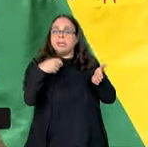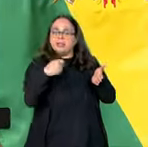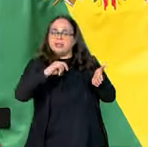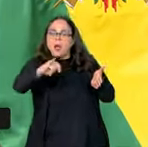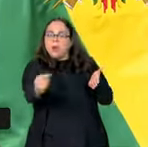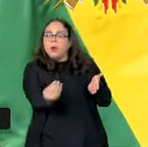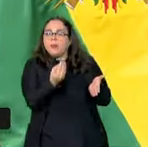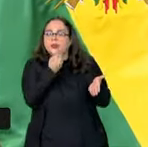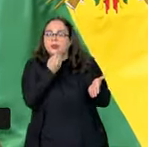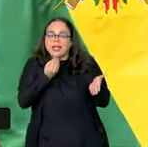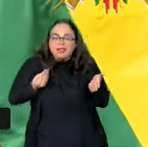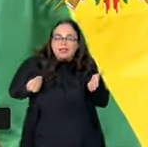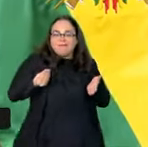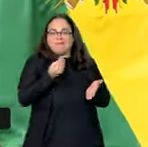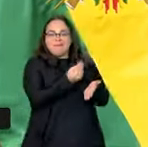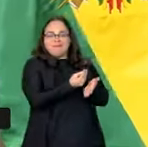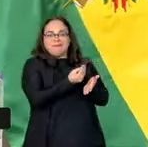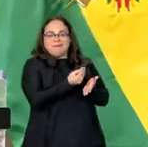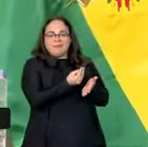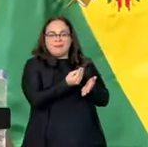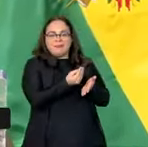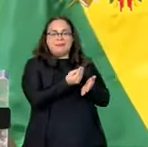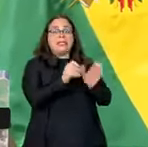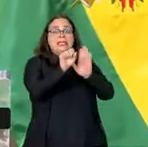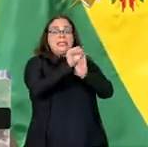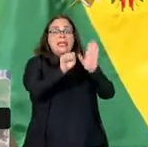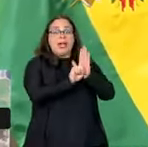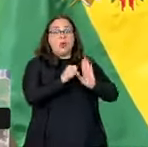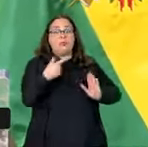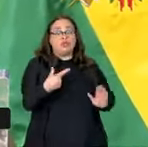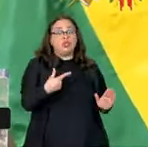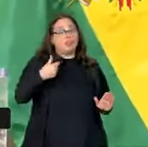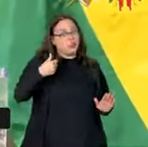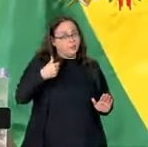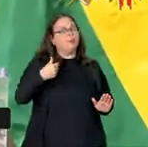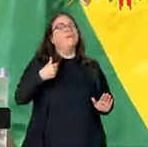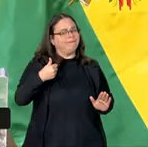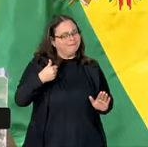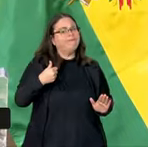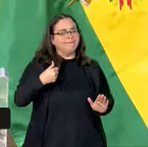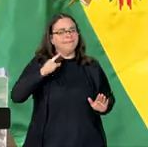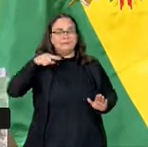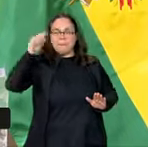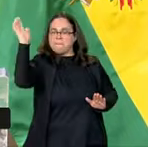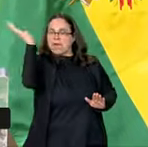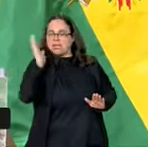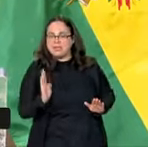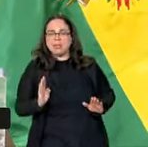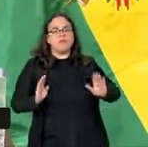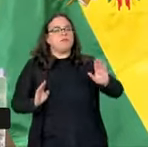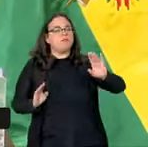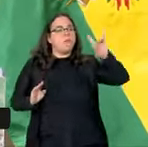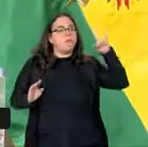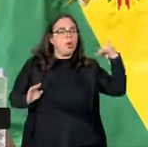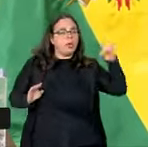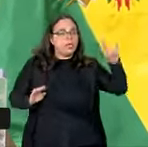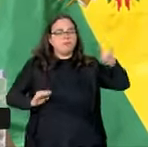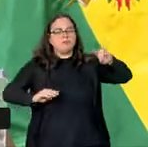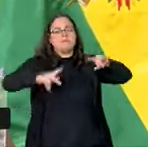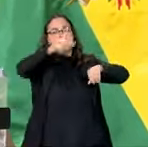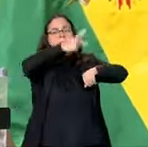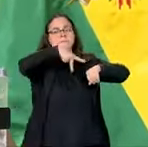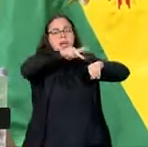chance en el siglo XXI para que Brasil, Bolivia y otros países de América del Sur